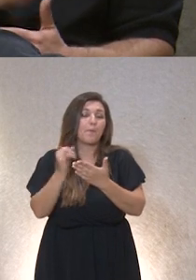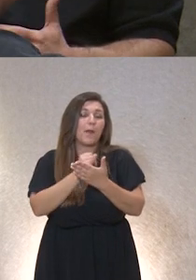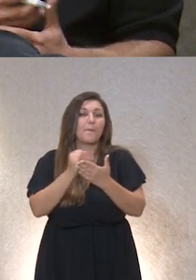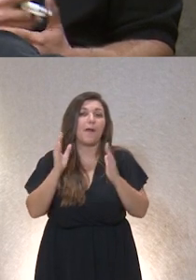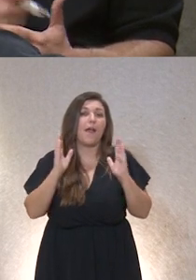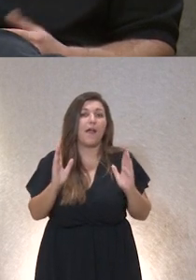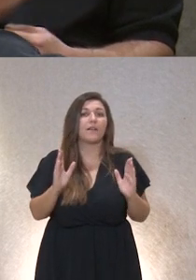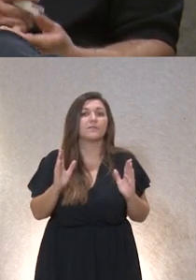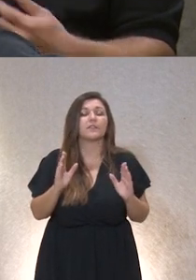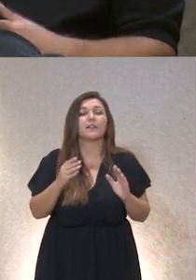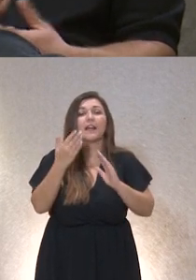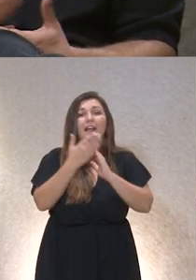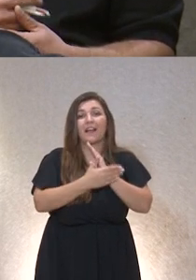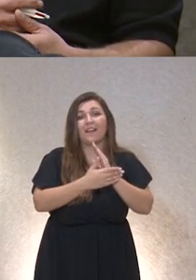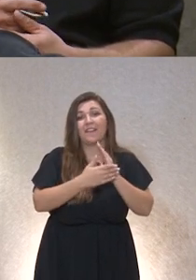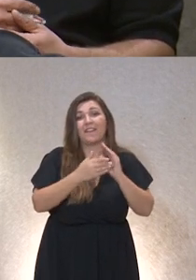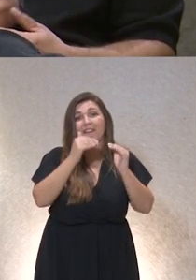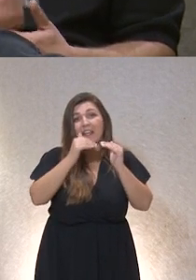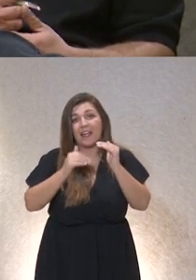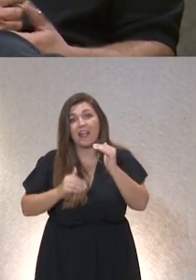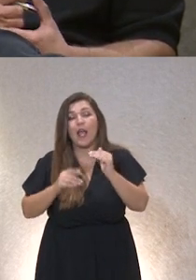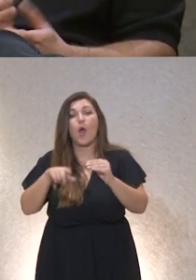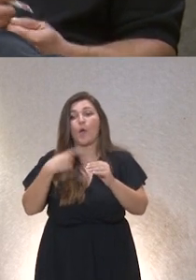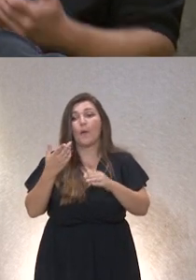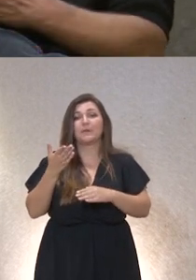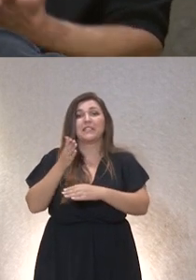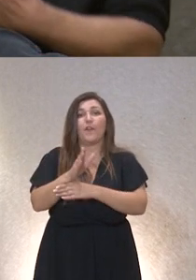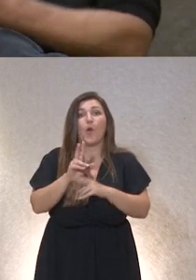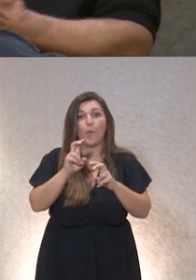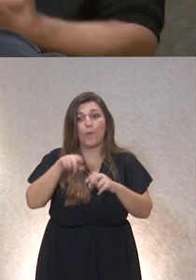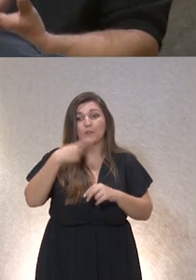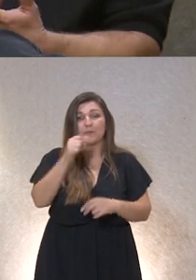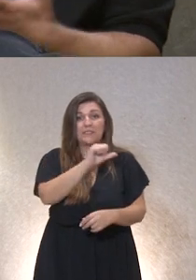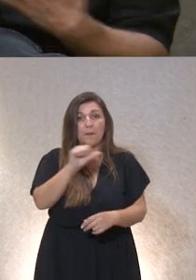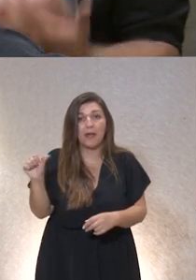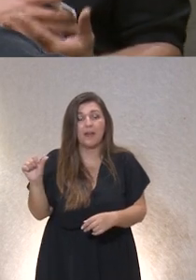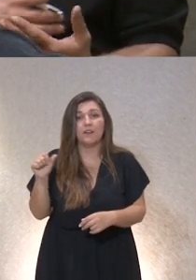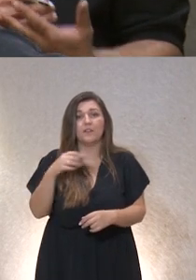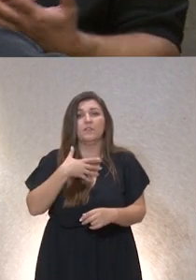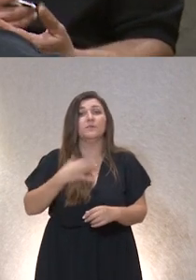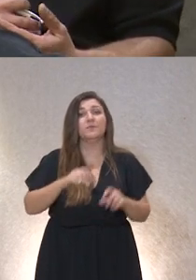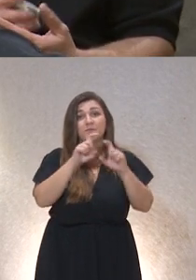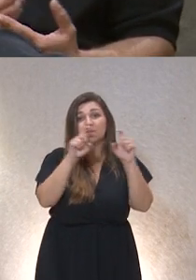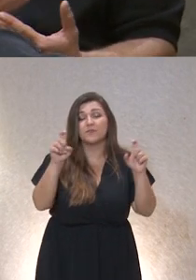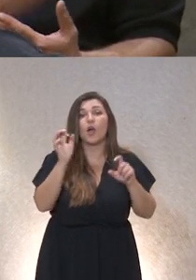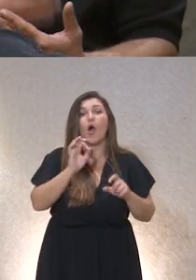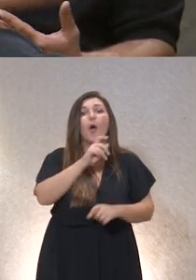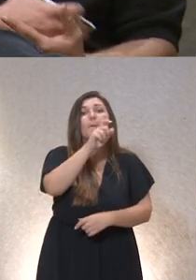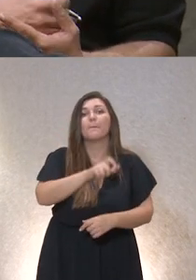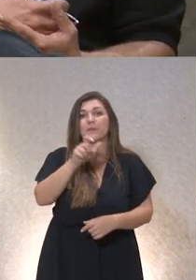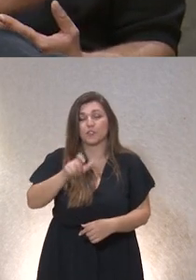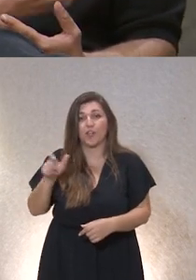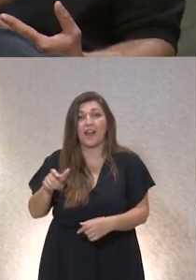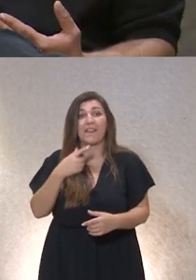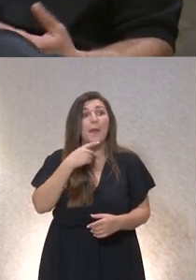que de hecho ahora se ha revisado y va a salir la presentación de nuevo la semana que viene se puede hacer a nivel de entidad o a nivel de personas ¿no? ya digo a